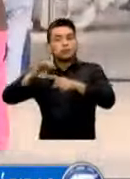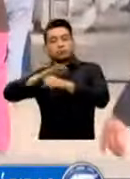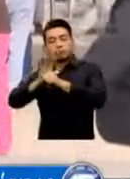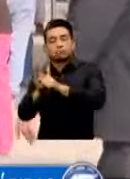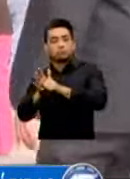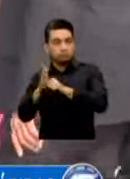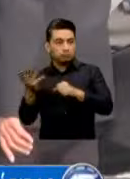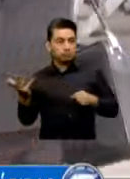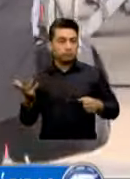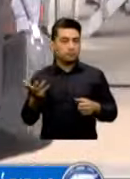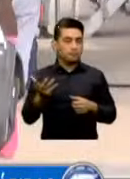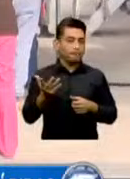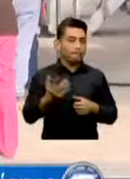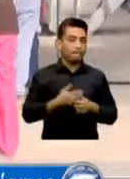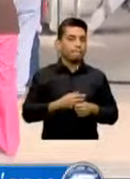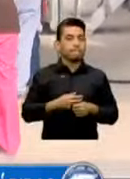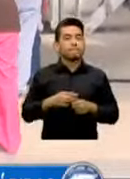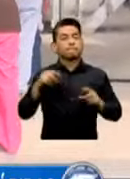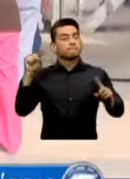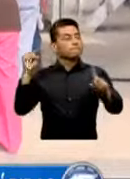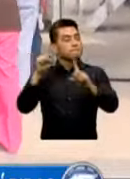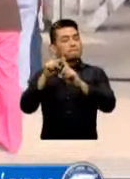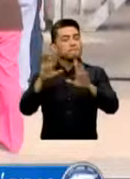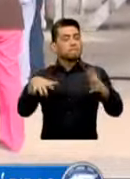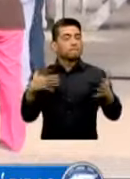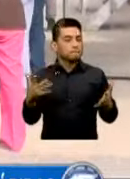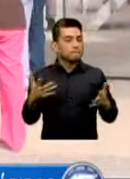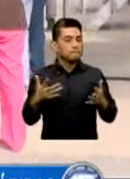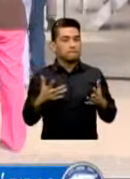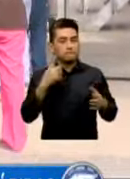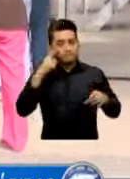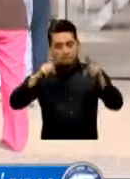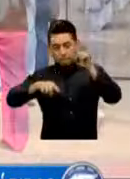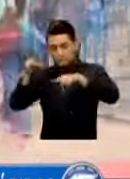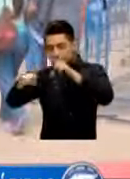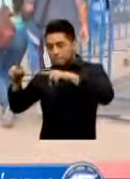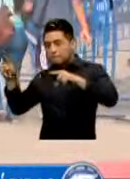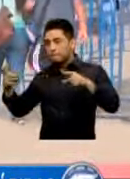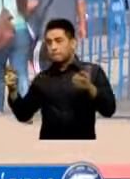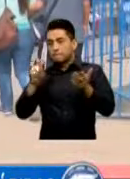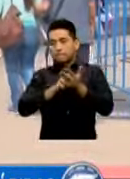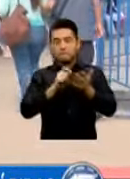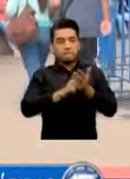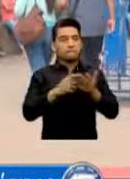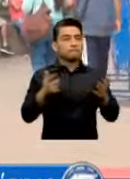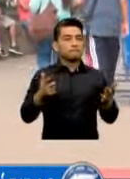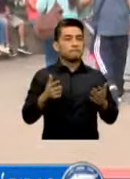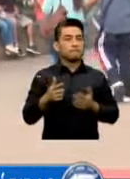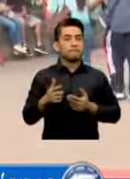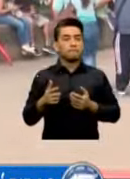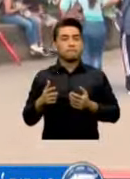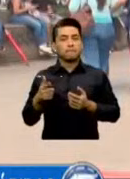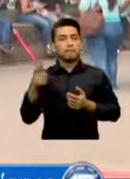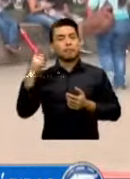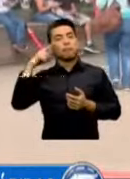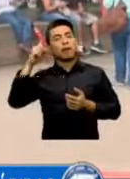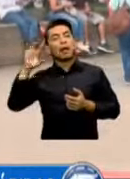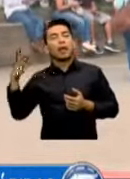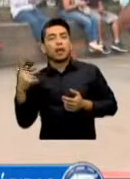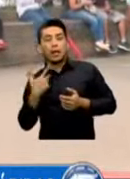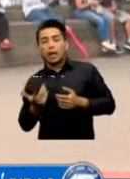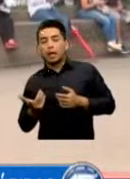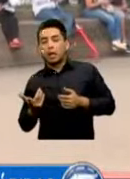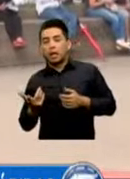El objetivo Además de regularizar Las pruebas No es el de que Estas pruebas Nos sirvan como Un